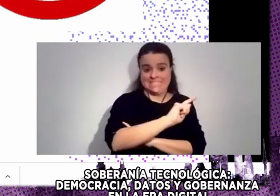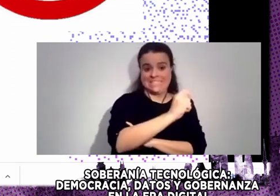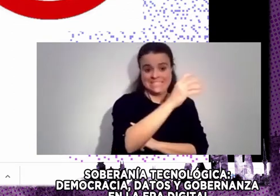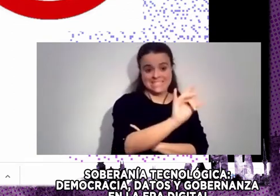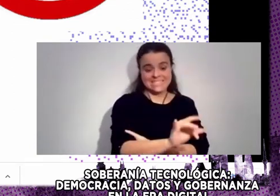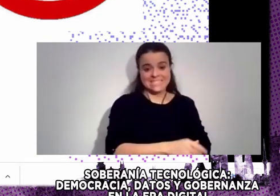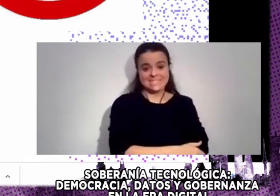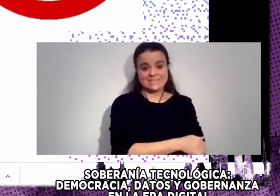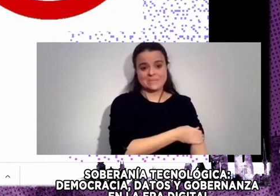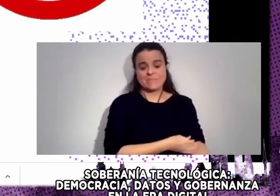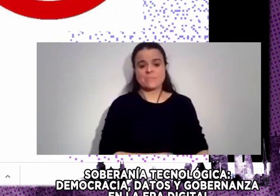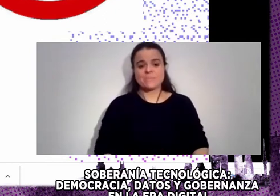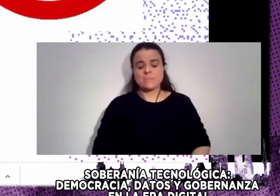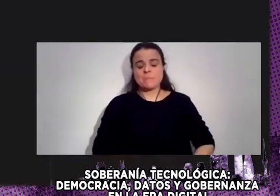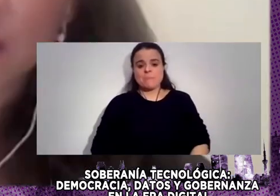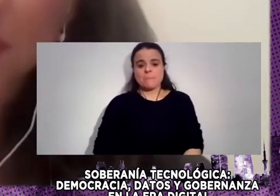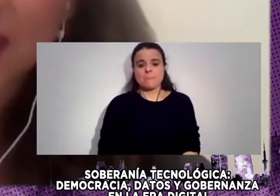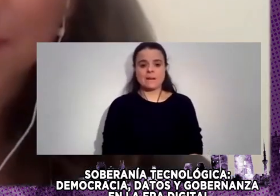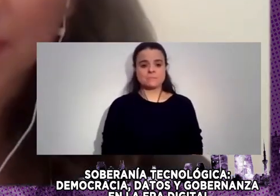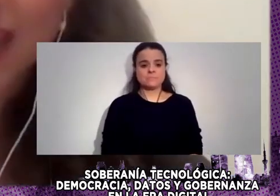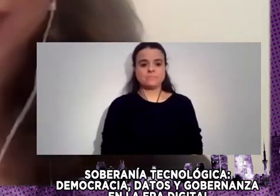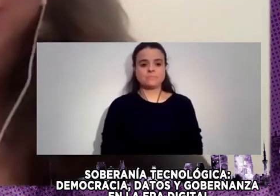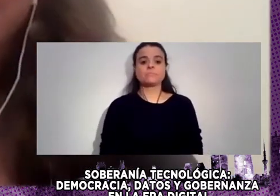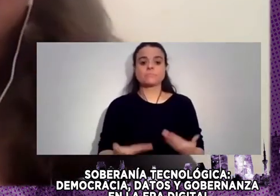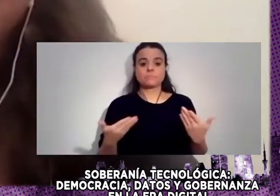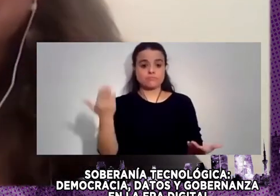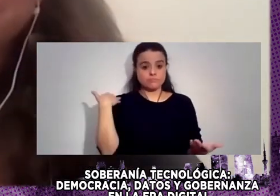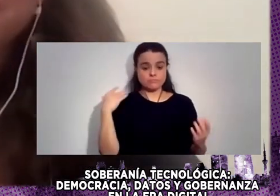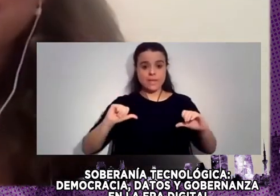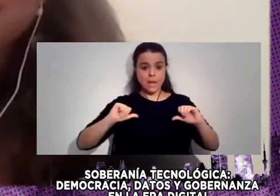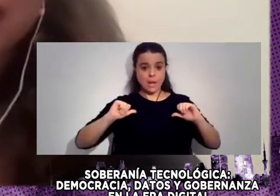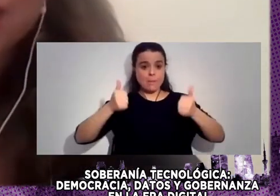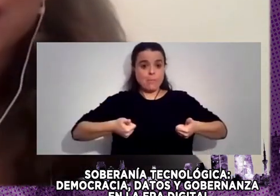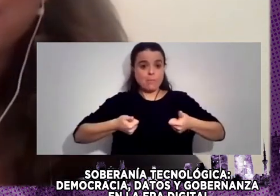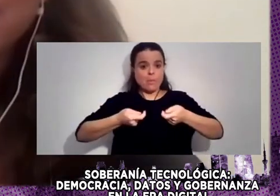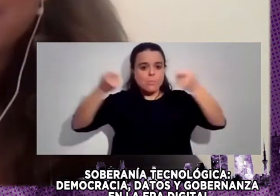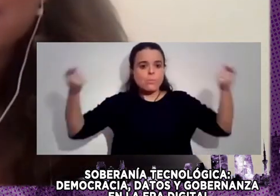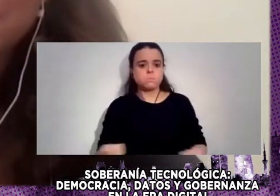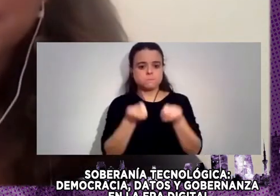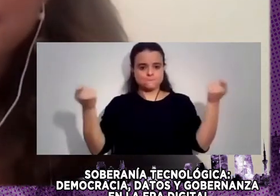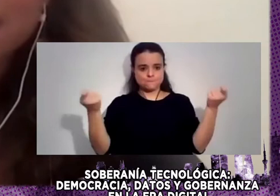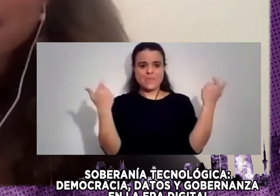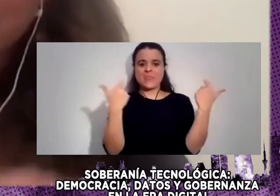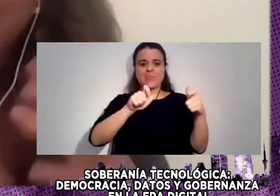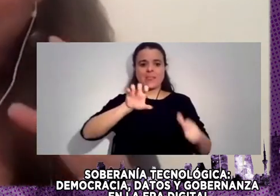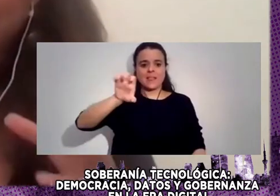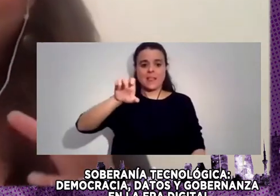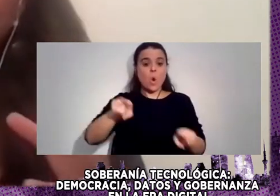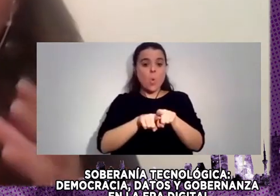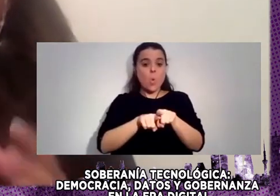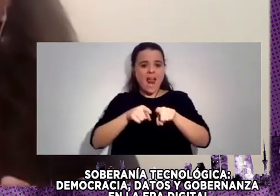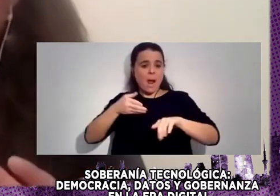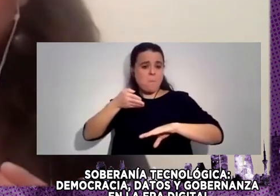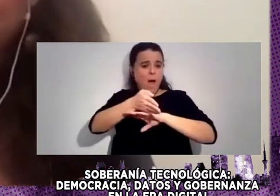cuando Se da Cuando empiezan A publicar Los cables Del departamento Del estado Se da un ataque Sin precedentes Y en lo que